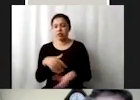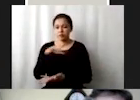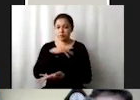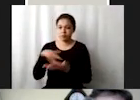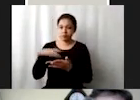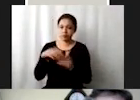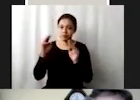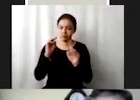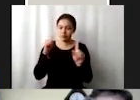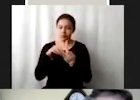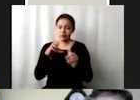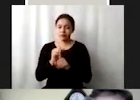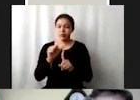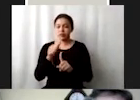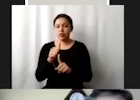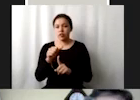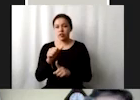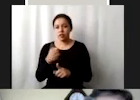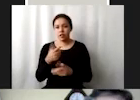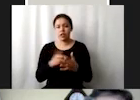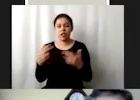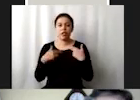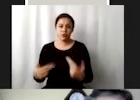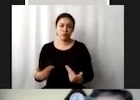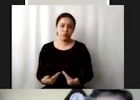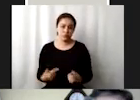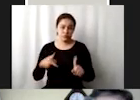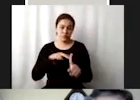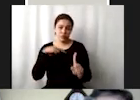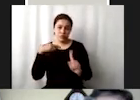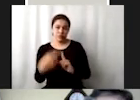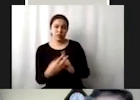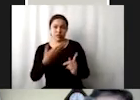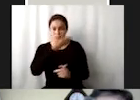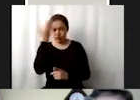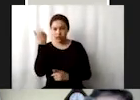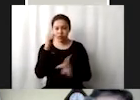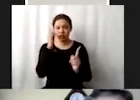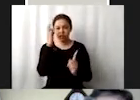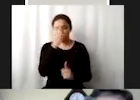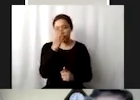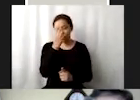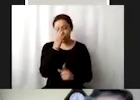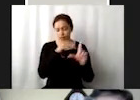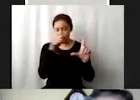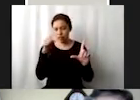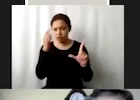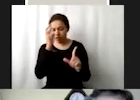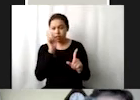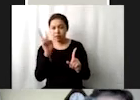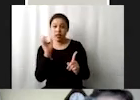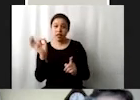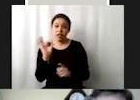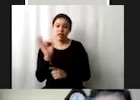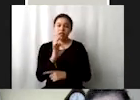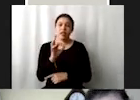las metas desde la óptica de los derechos humanos y no sé si habían visto estas grafiquitas también estas son de la